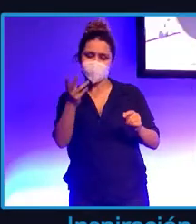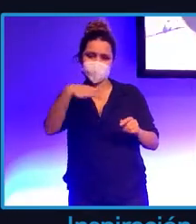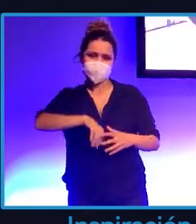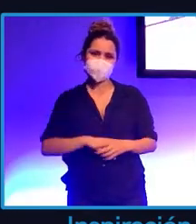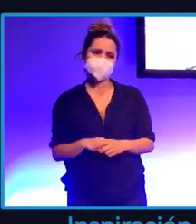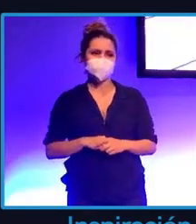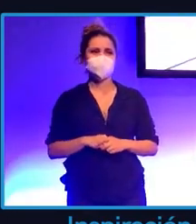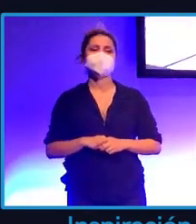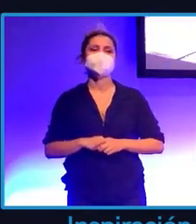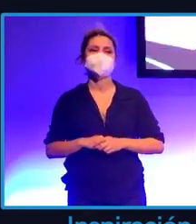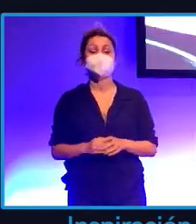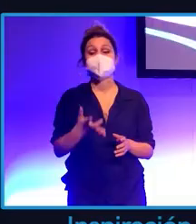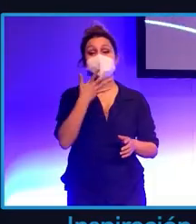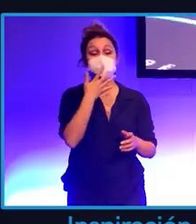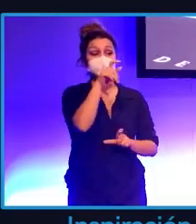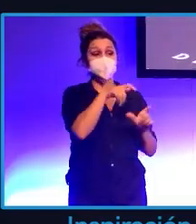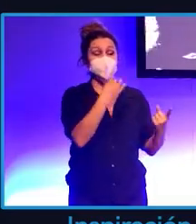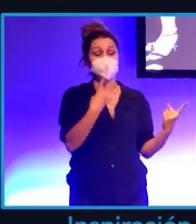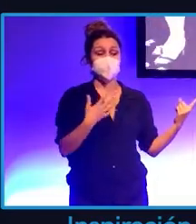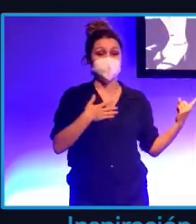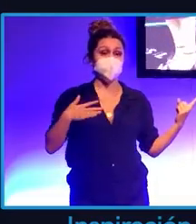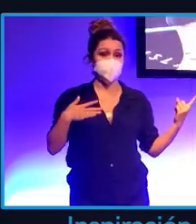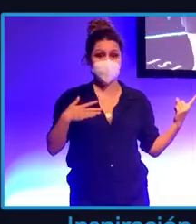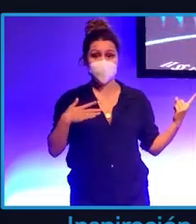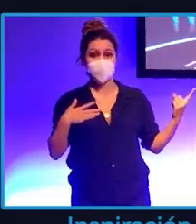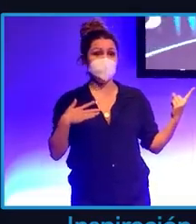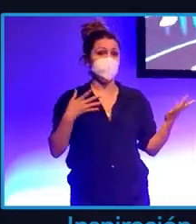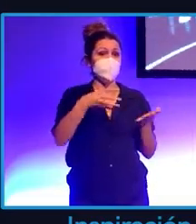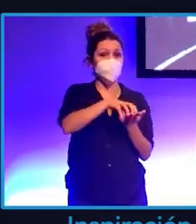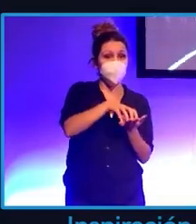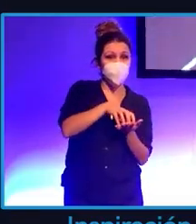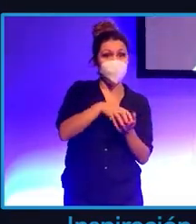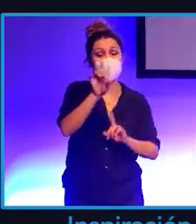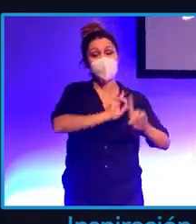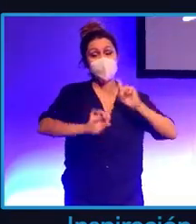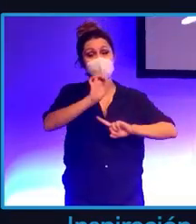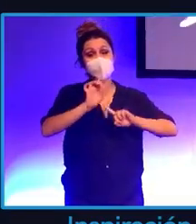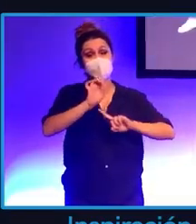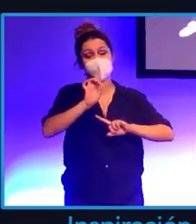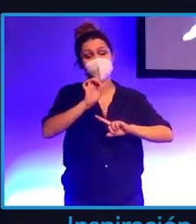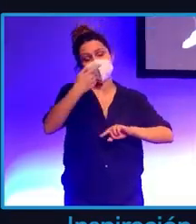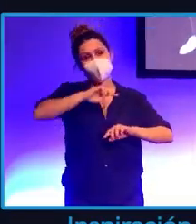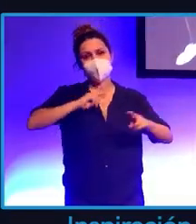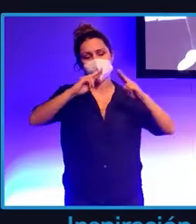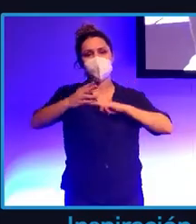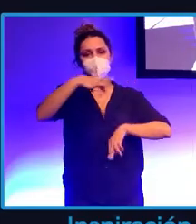alguna inquietud, alguna pregunta o algo, pues también se las podemos responder.